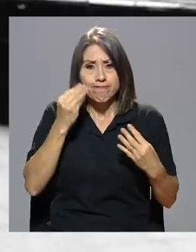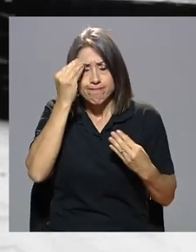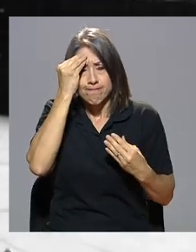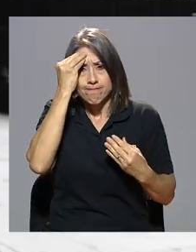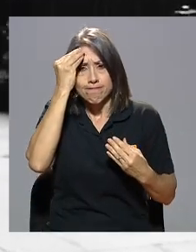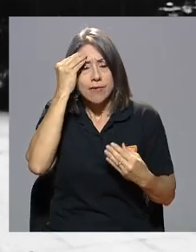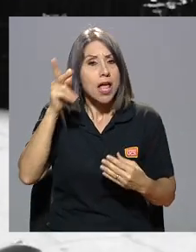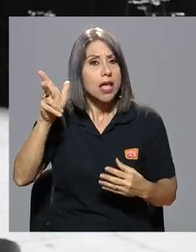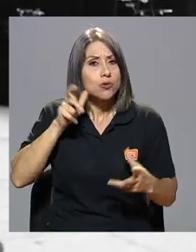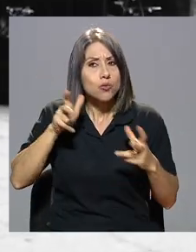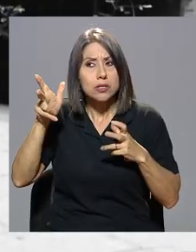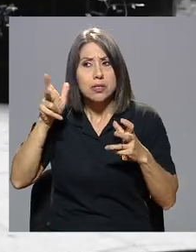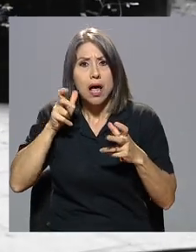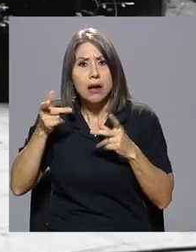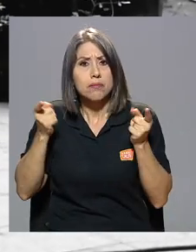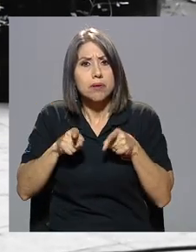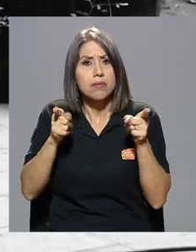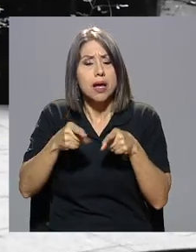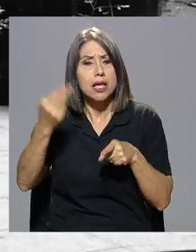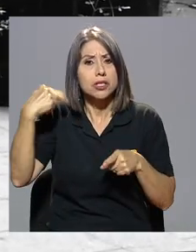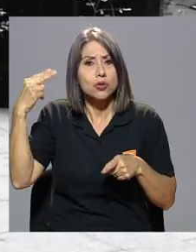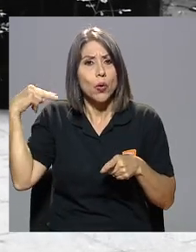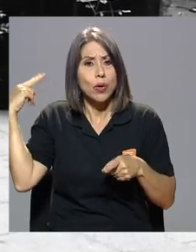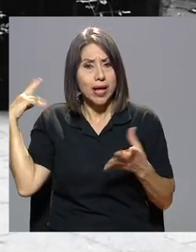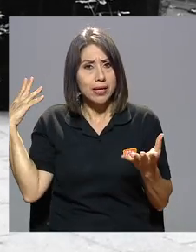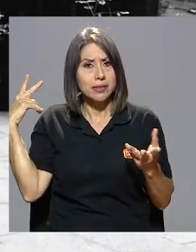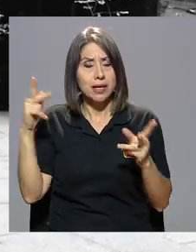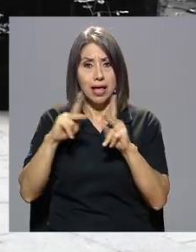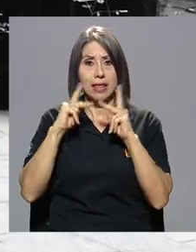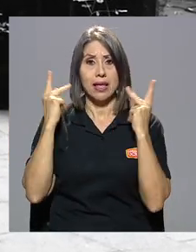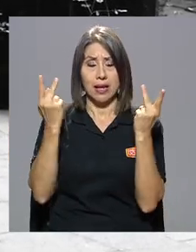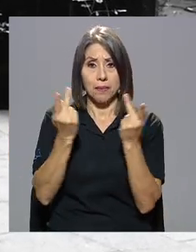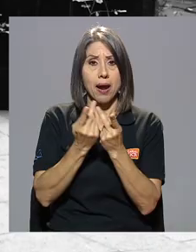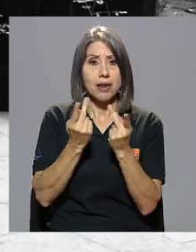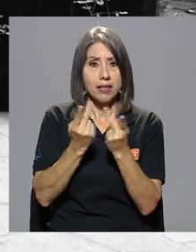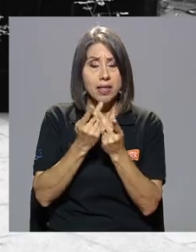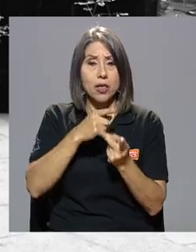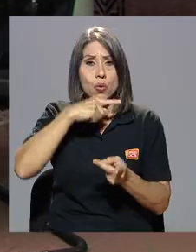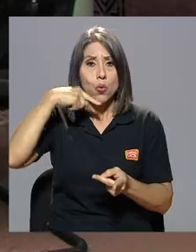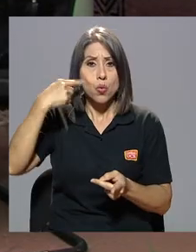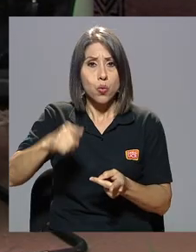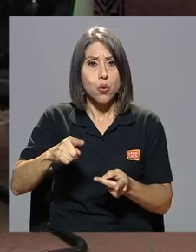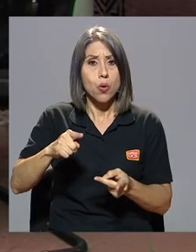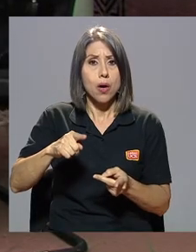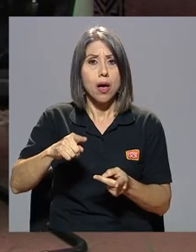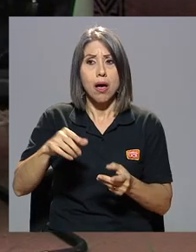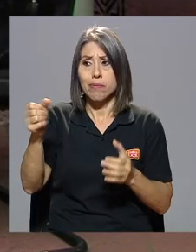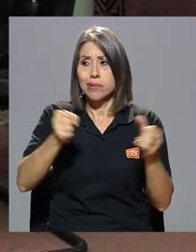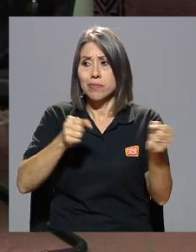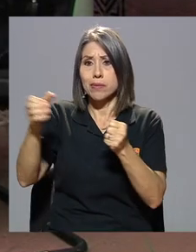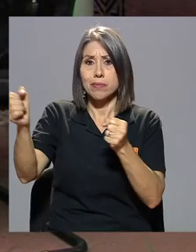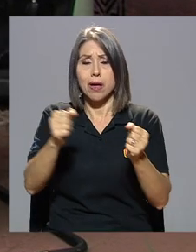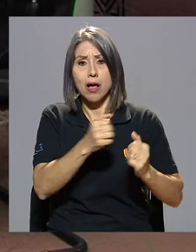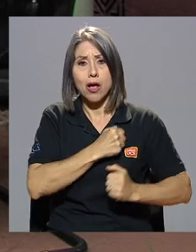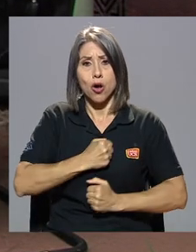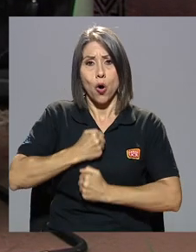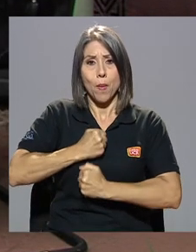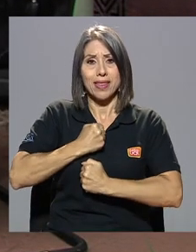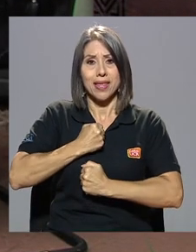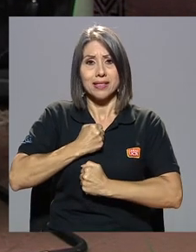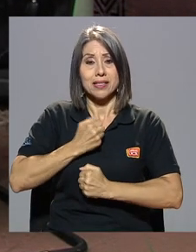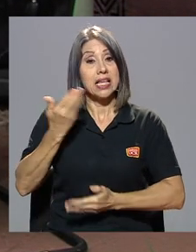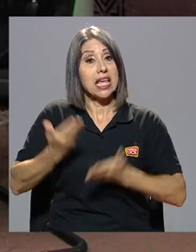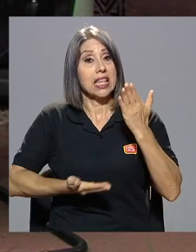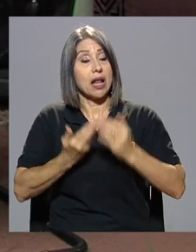dejó siempre muy marcado escuchar estas historias de cómo el partido puso los combatientes y muchas veces un